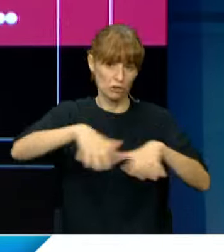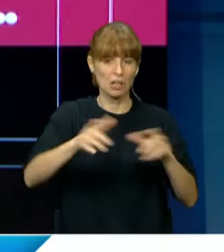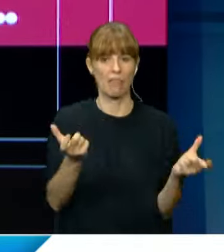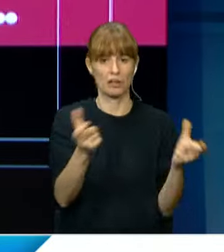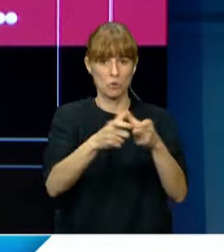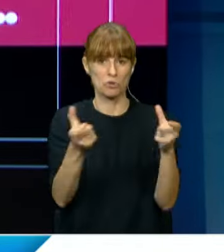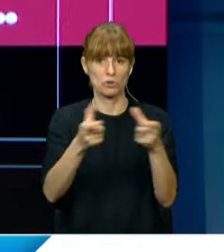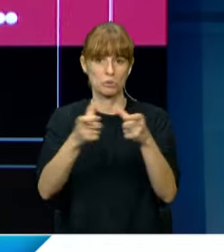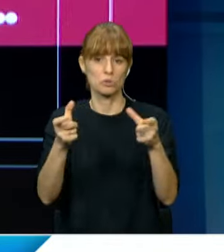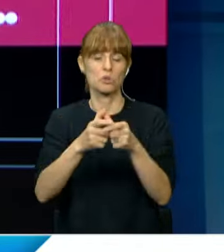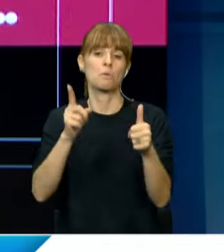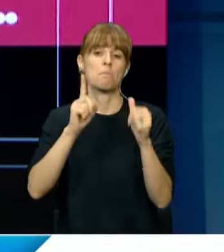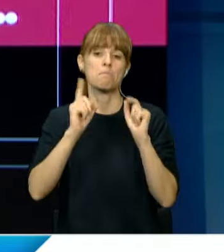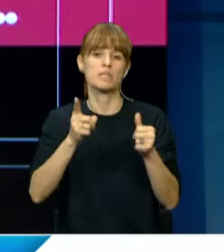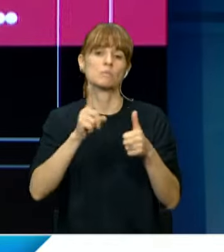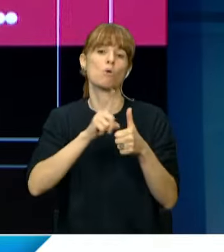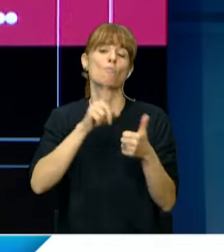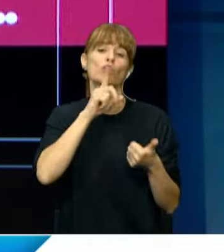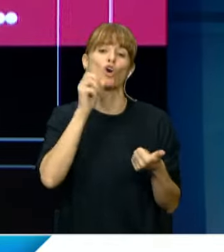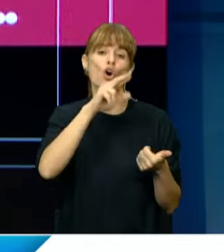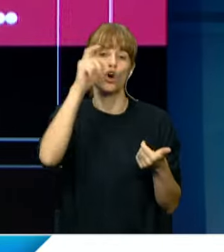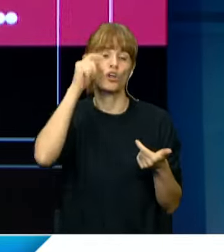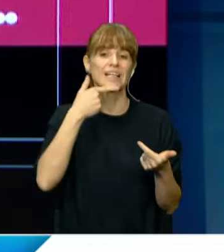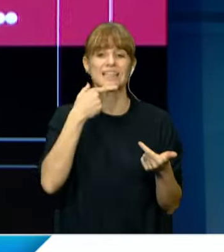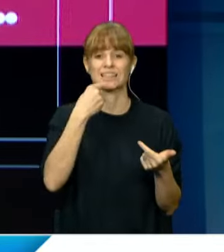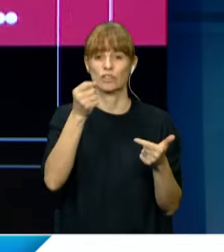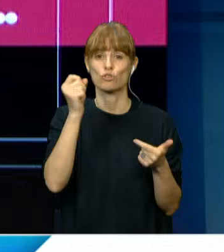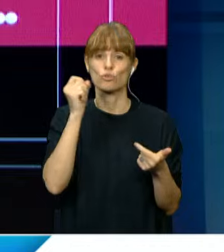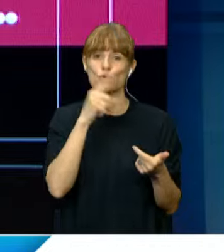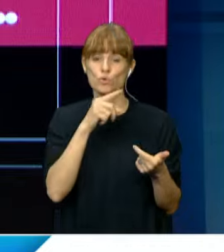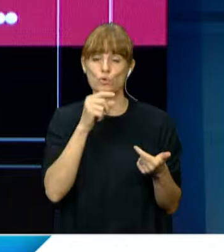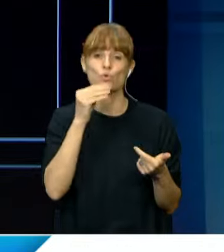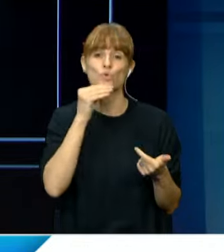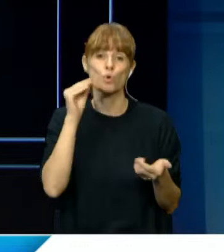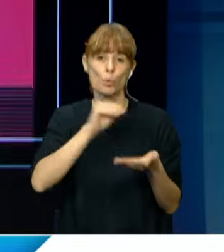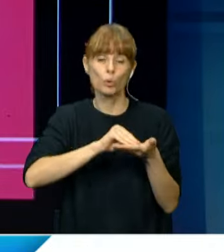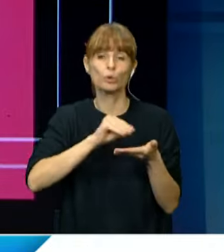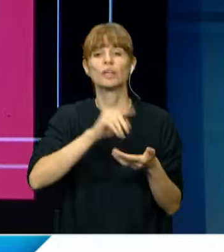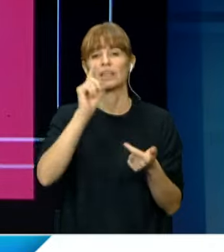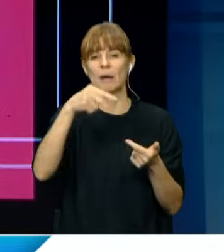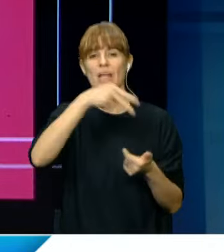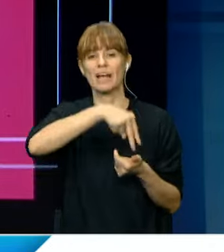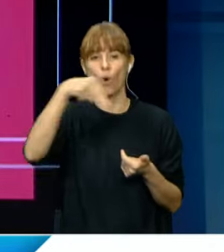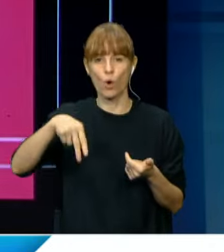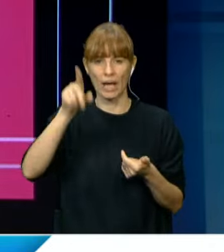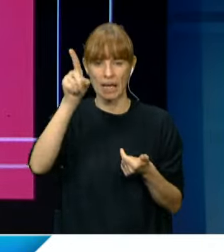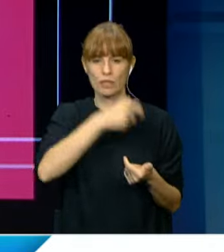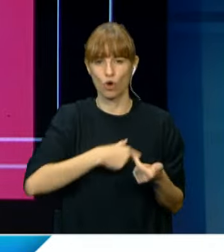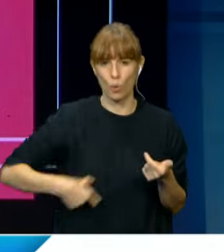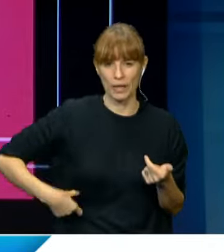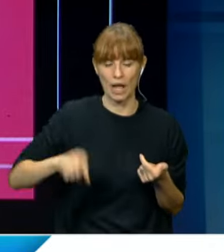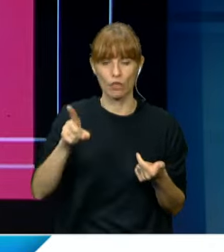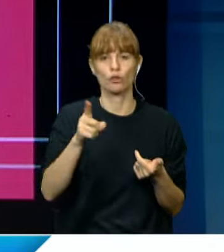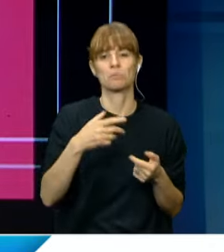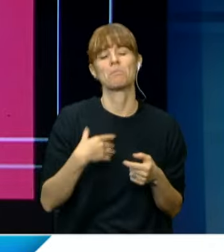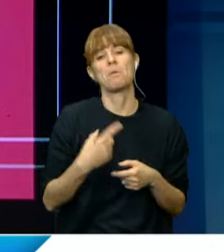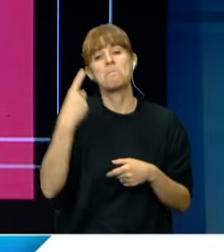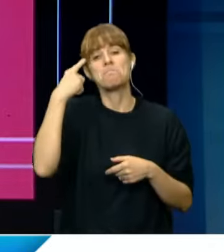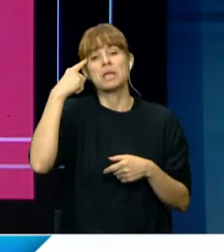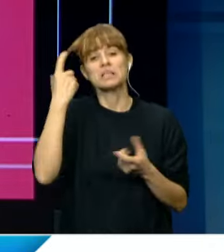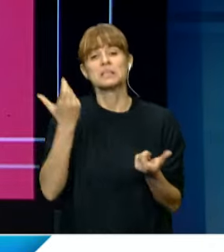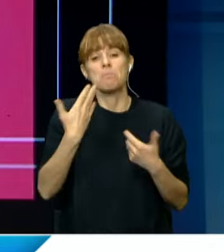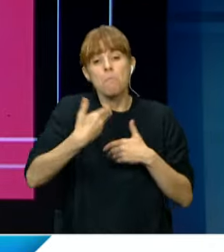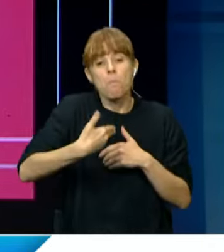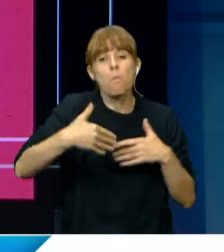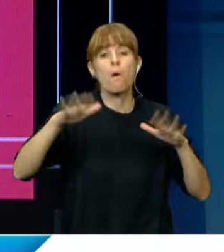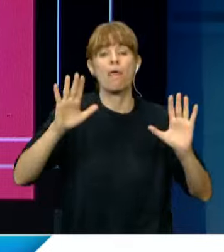por Ignacio Torres de Chubut y luego Rolando Figueroa de Neuquén. Se contempla la posibilidad de una reunión